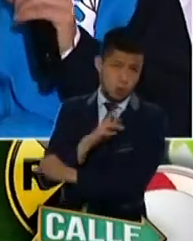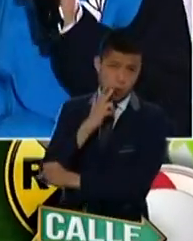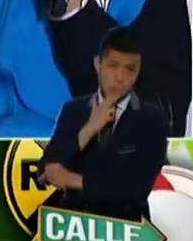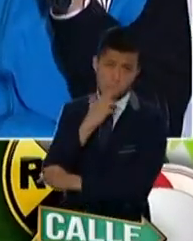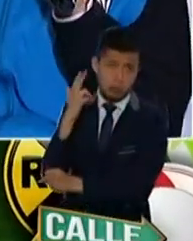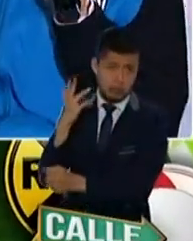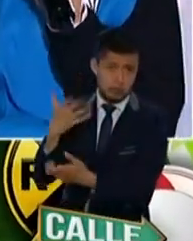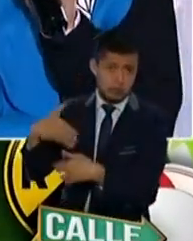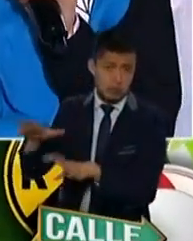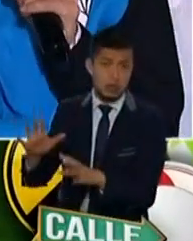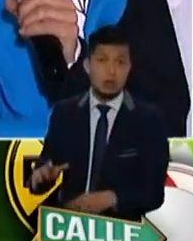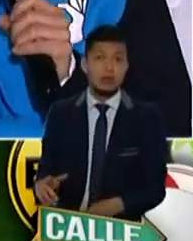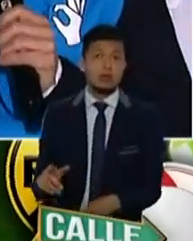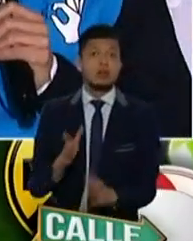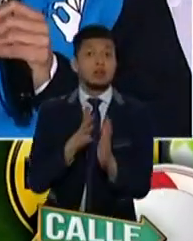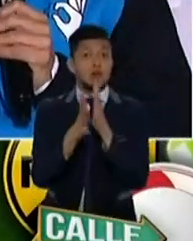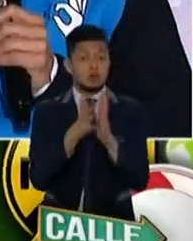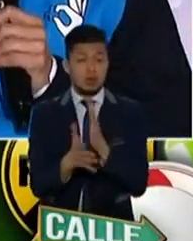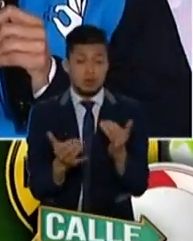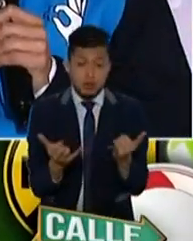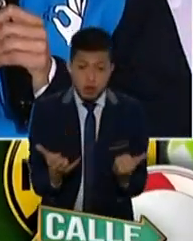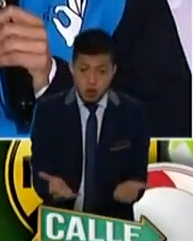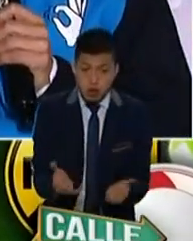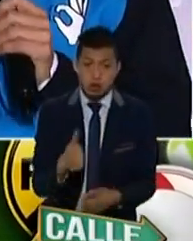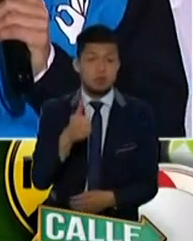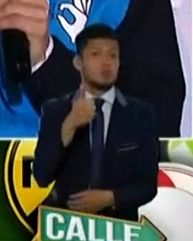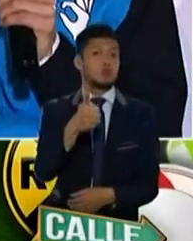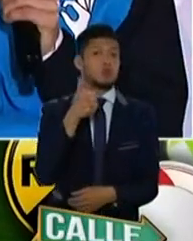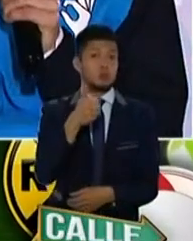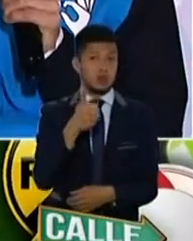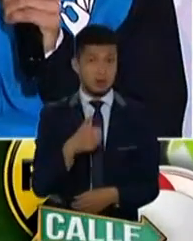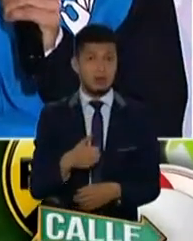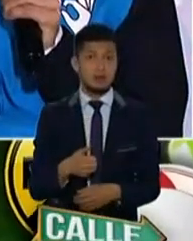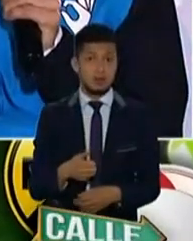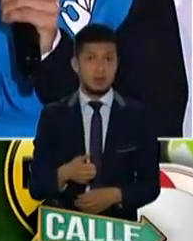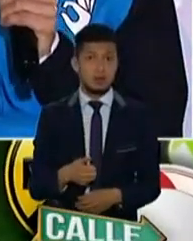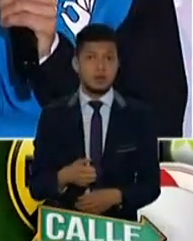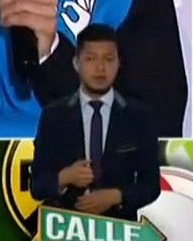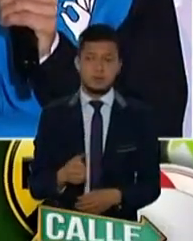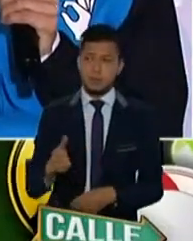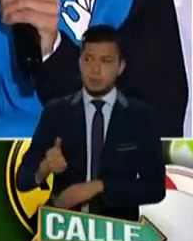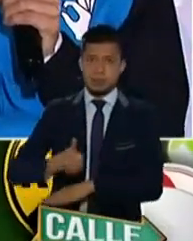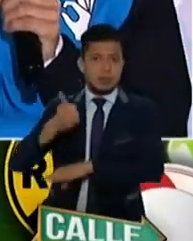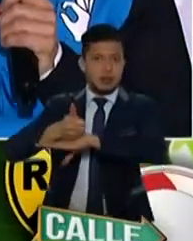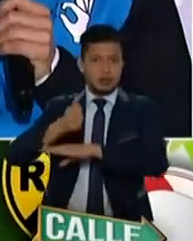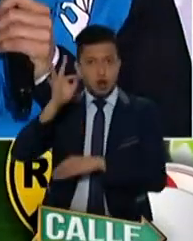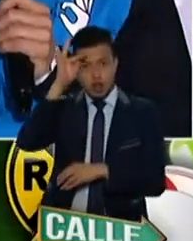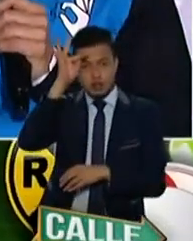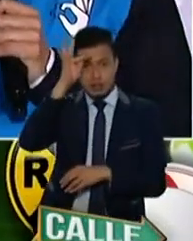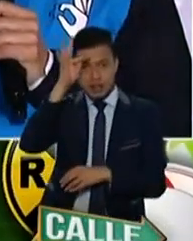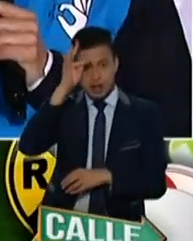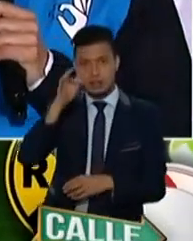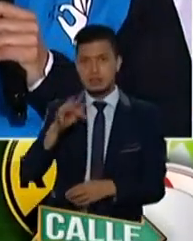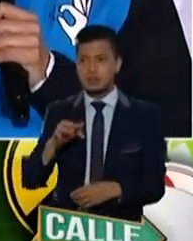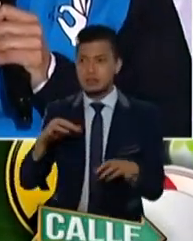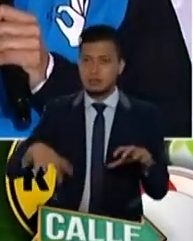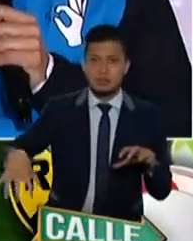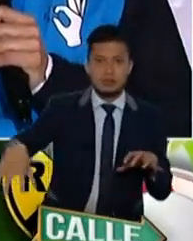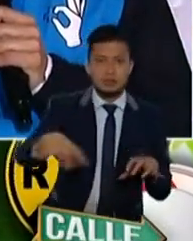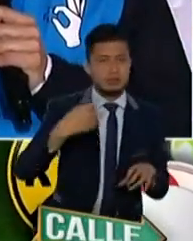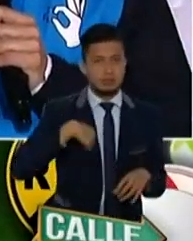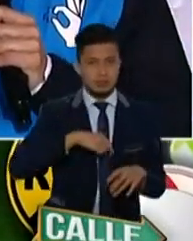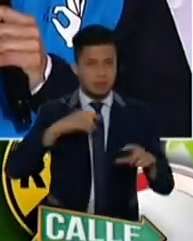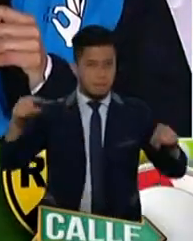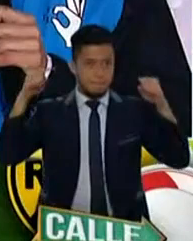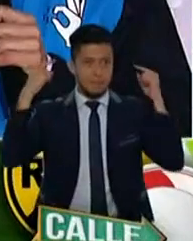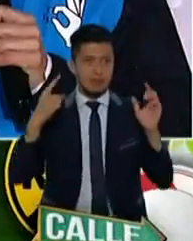Nos fue muy bien en la jornada y buenas noches para todos los directores de hospitales. Teníamos una meta de mil